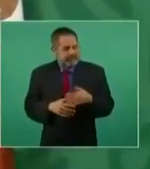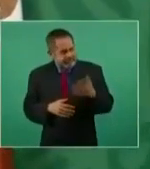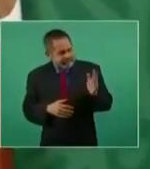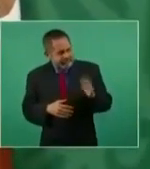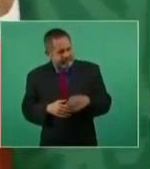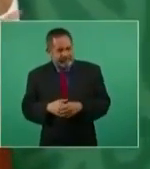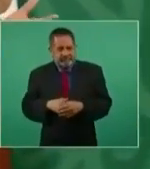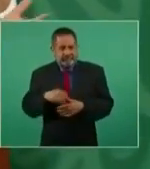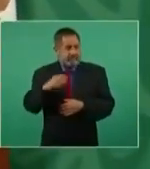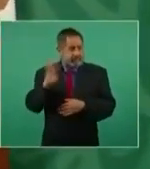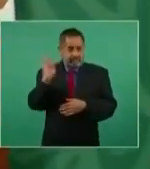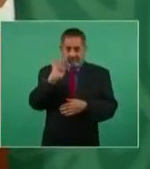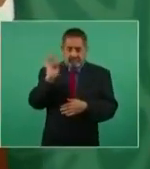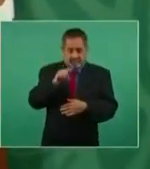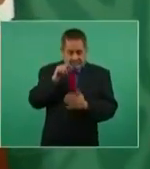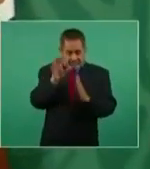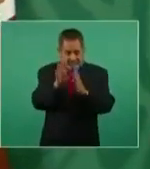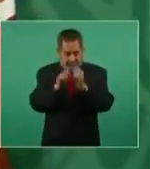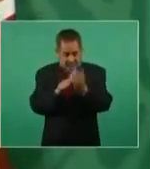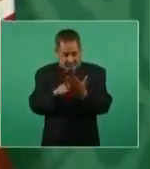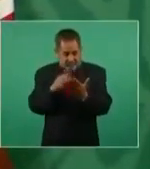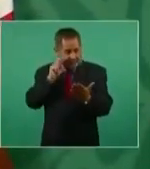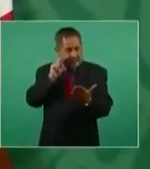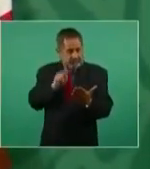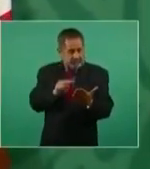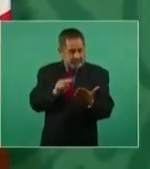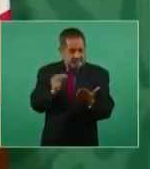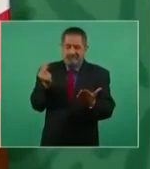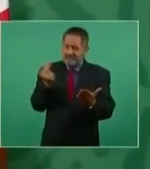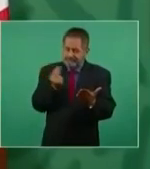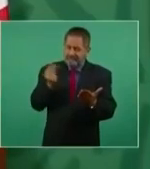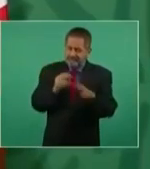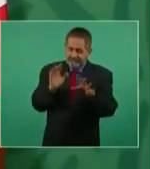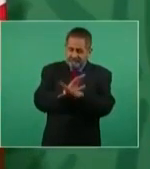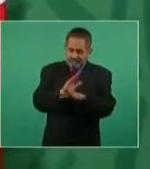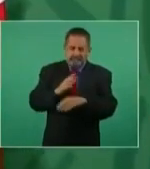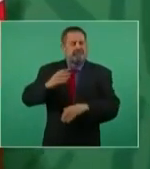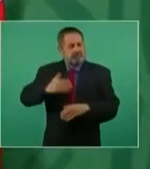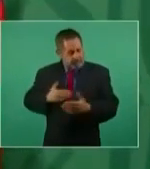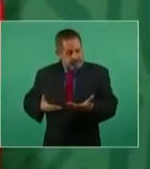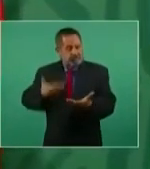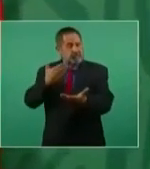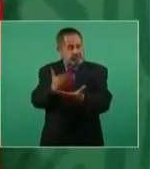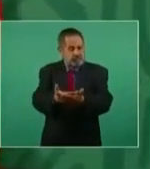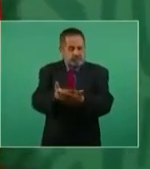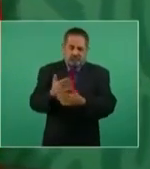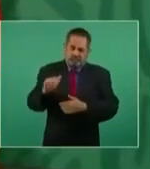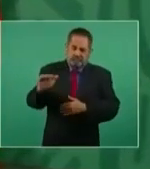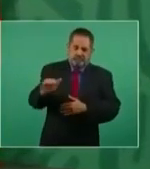necesarias, las voy a presentar aún